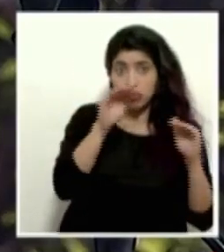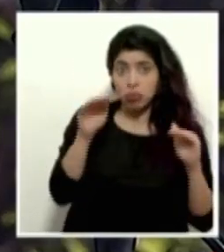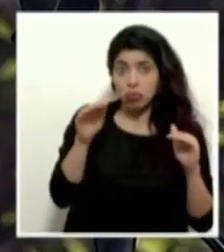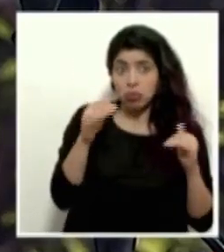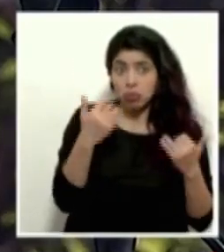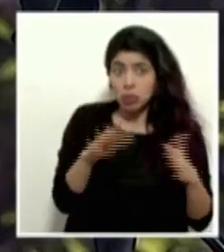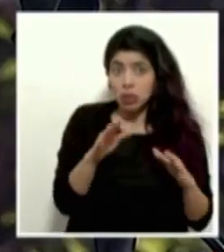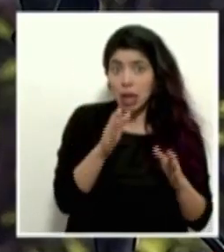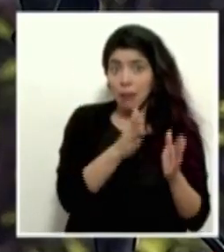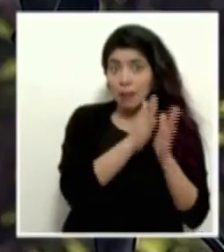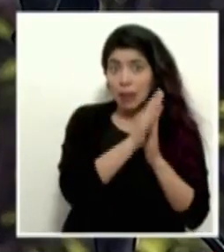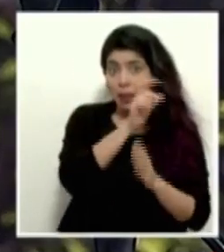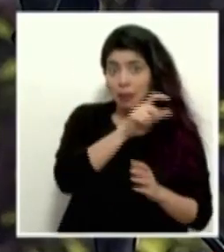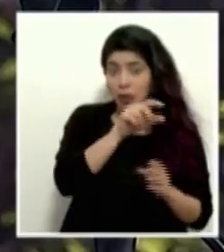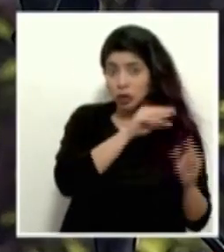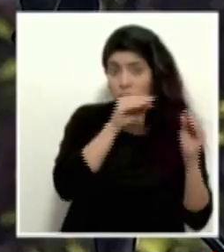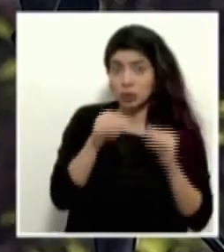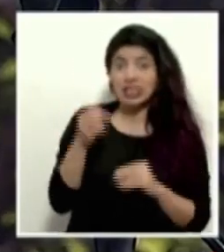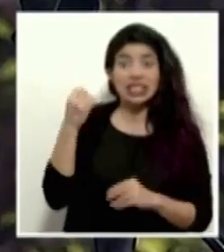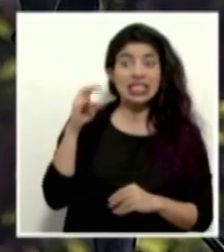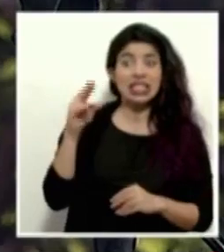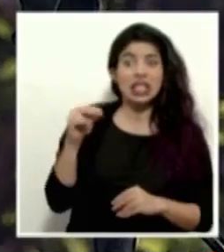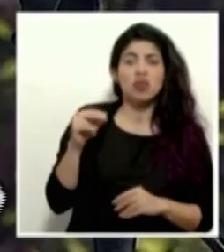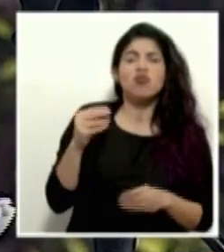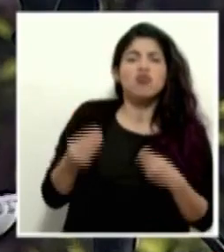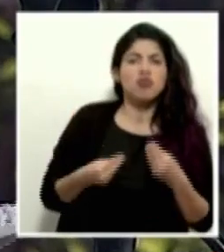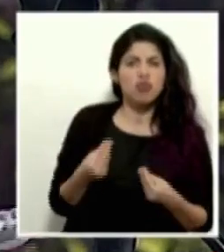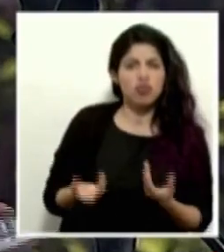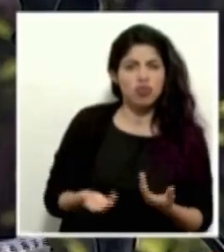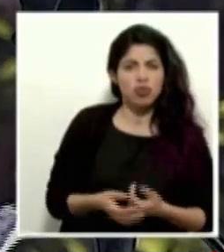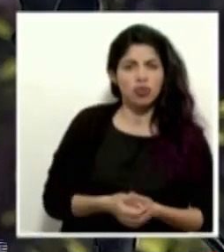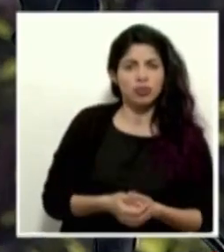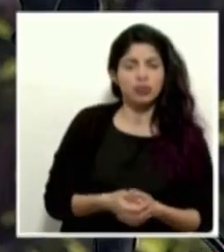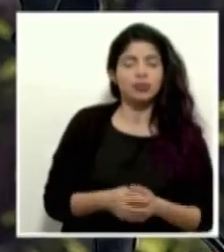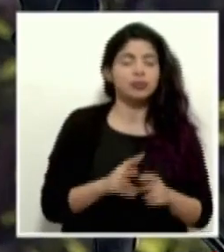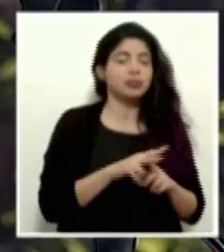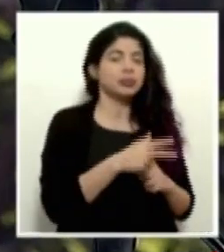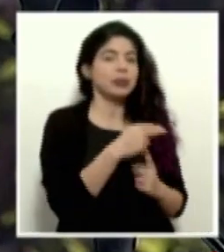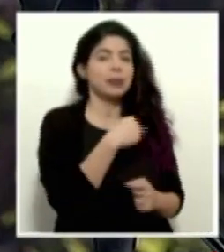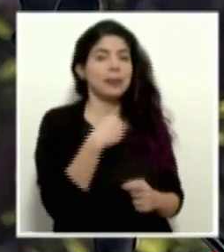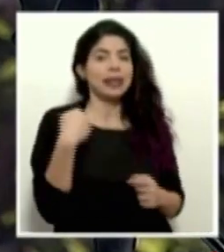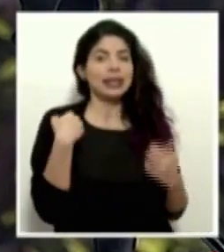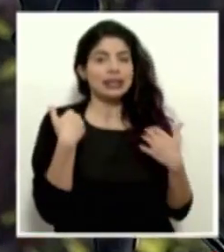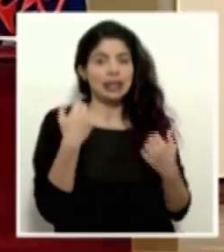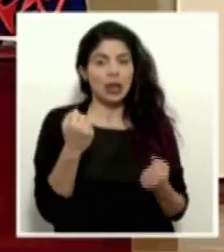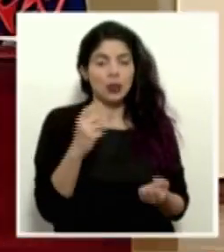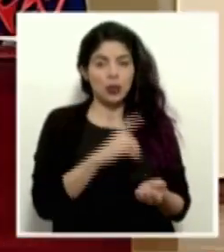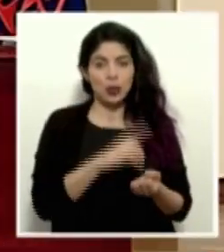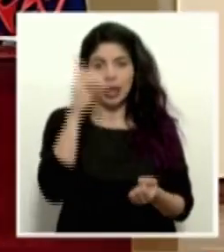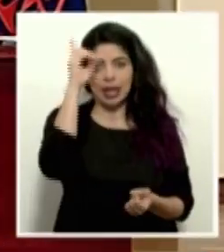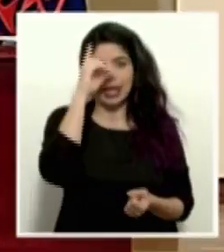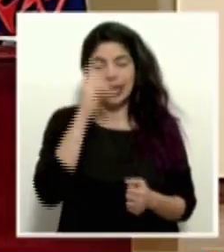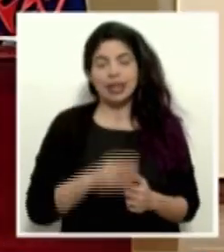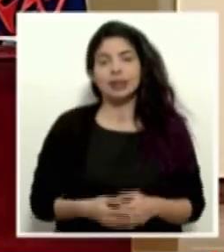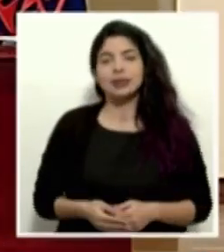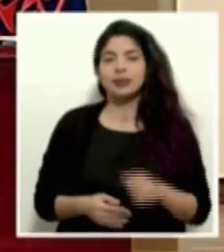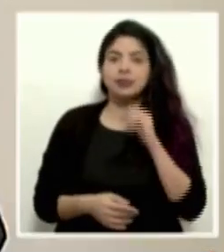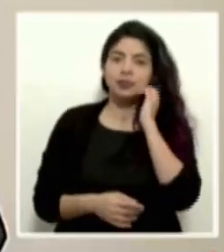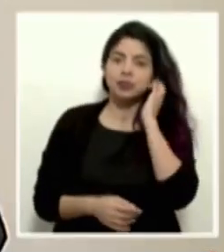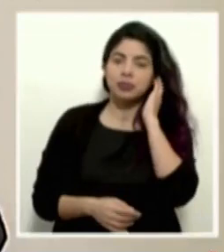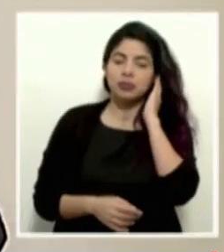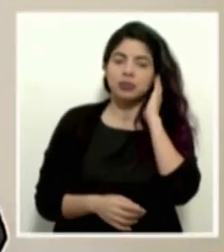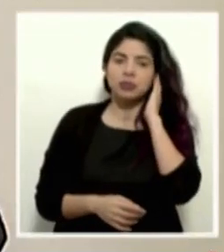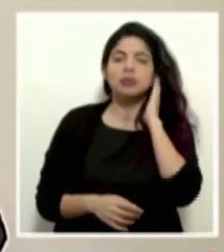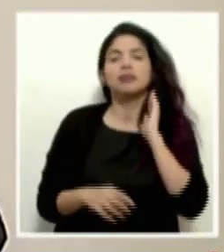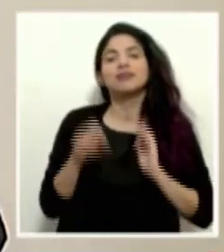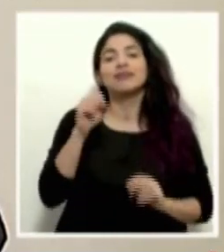se ha echado mano de estas personas y si no, ¿a dónde lo pudieran hacer? Iniciamos con el Ministro de Salud, el doctor Daniel Salas. Sí,